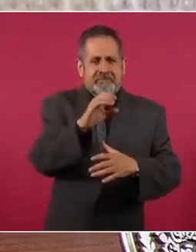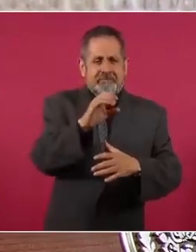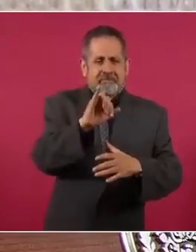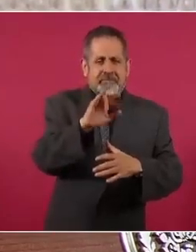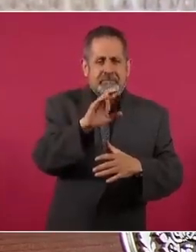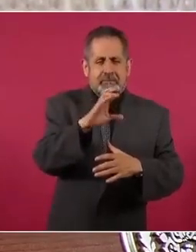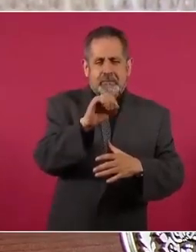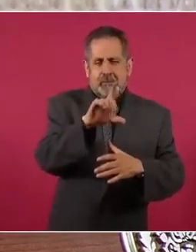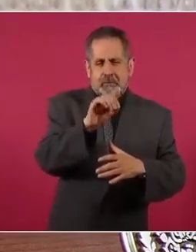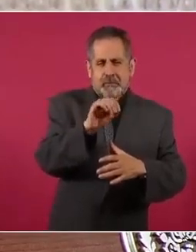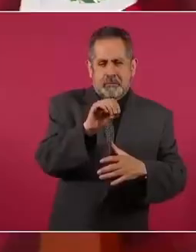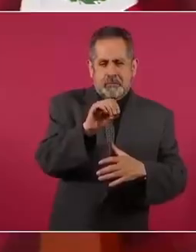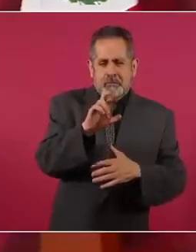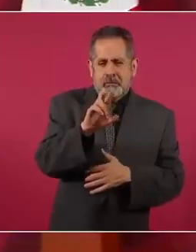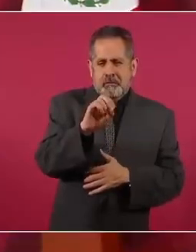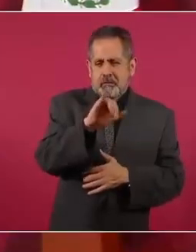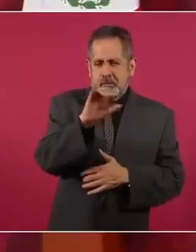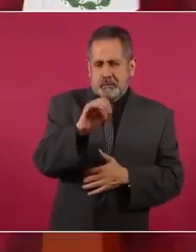élite.